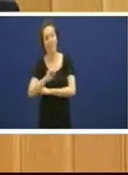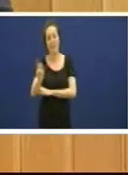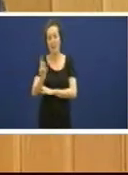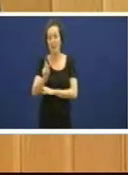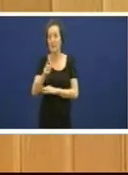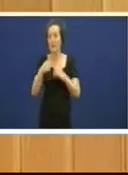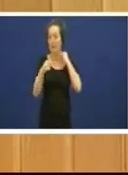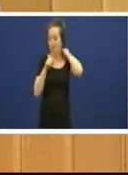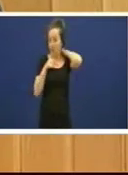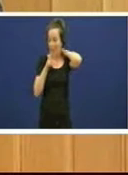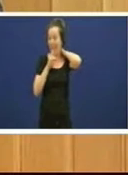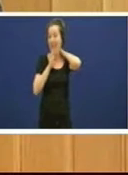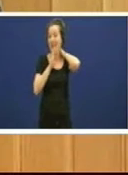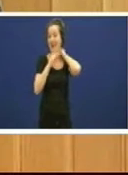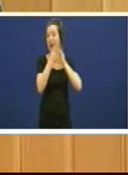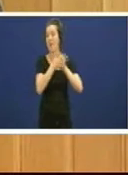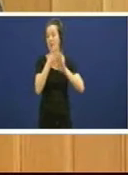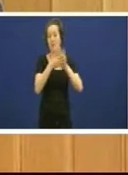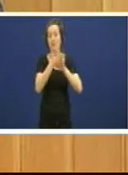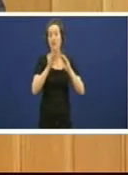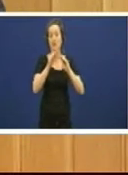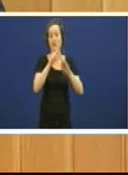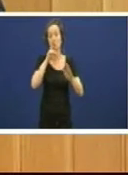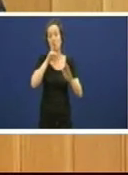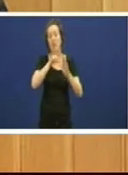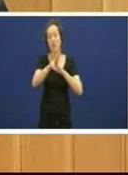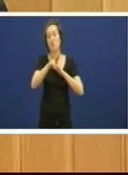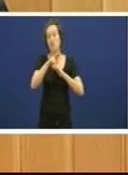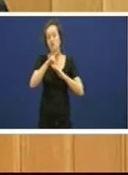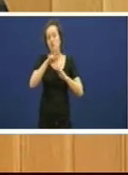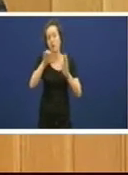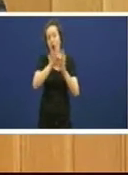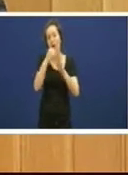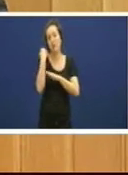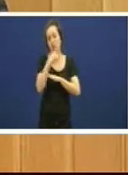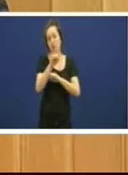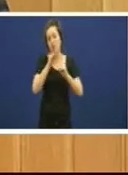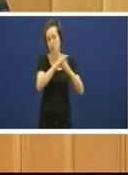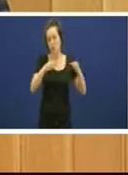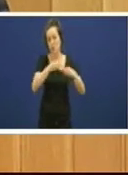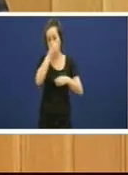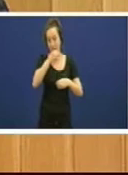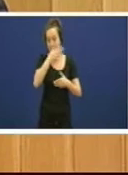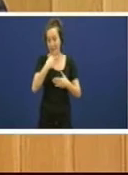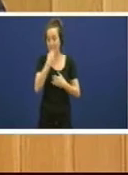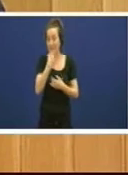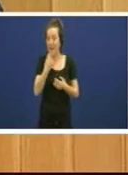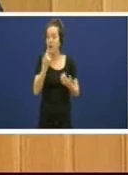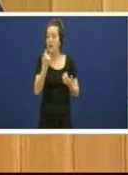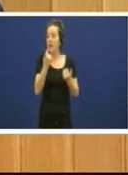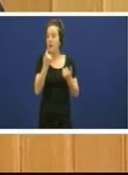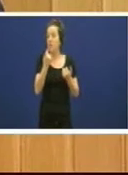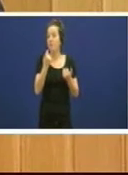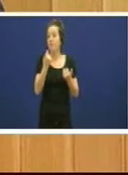do recurso de inconstitucionalidade dos hoy evidente que non necesita a Caixa para facer obra social 97 inmobles dos